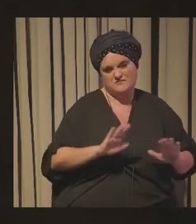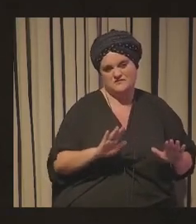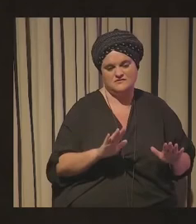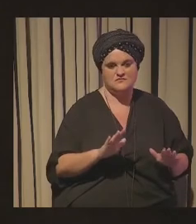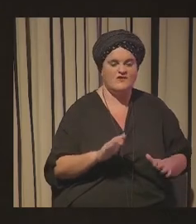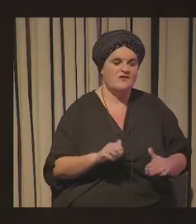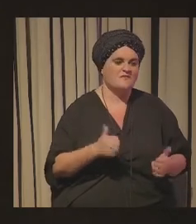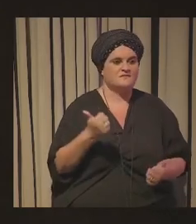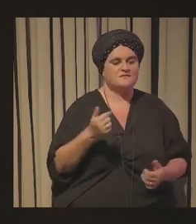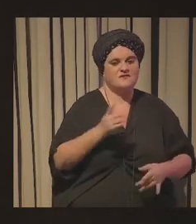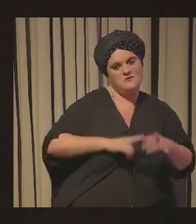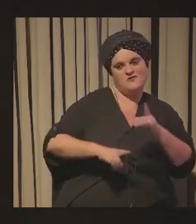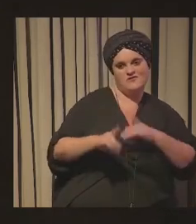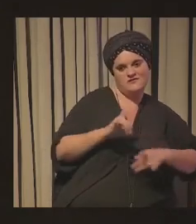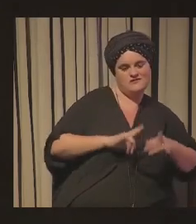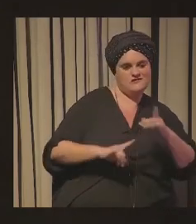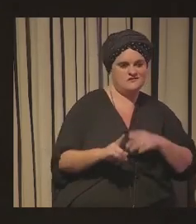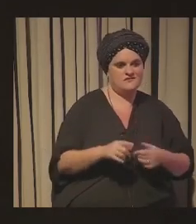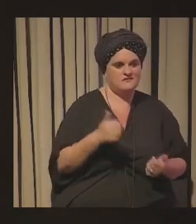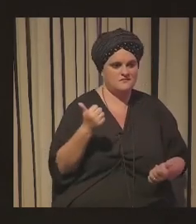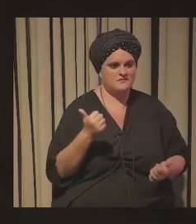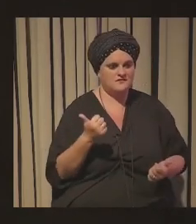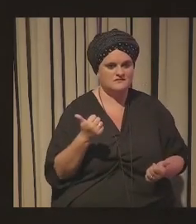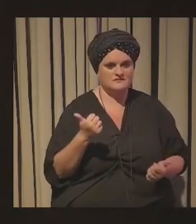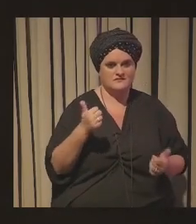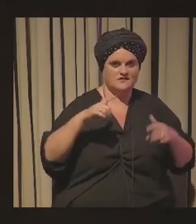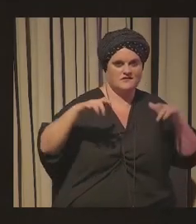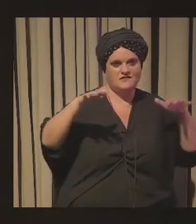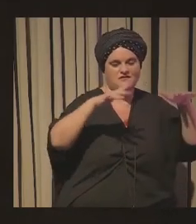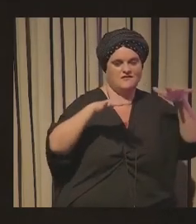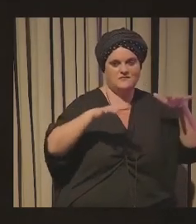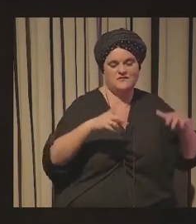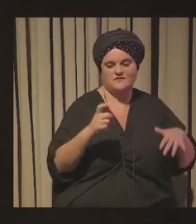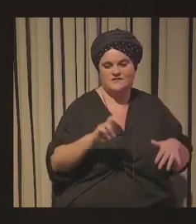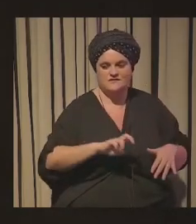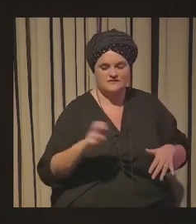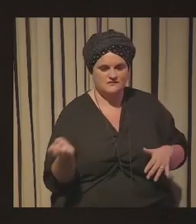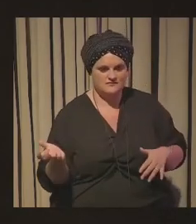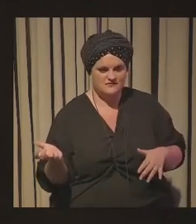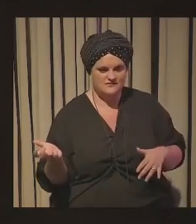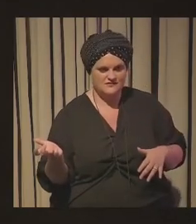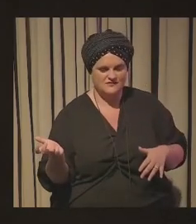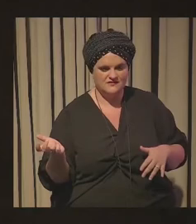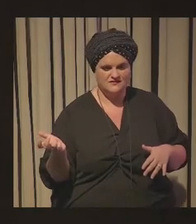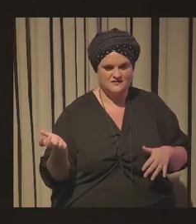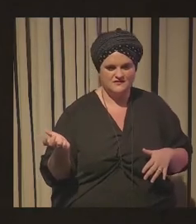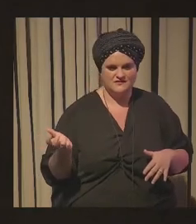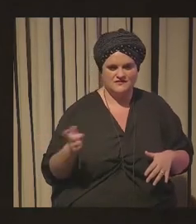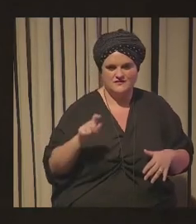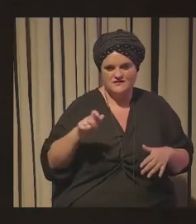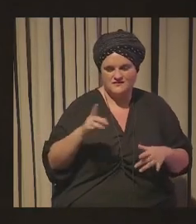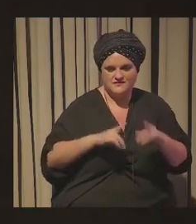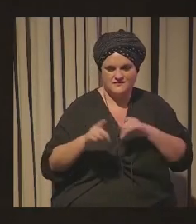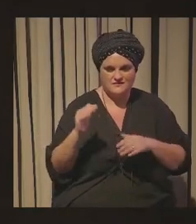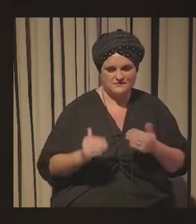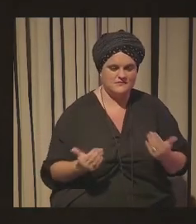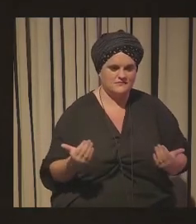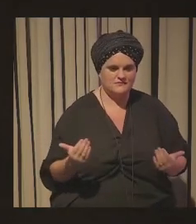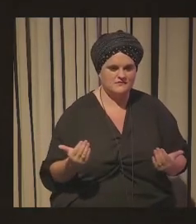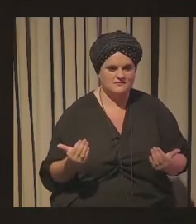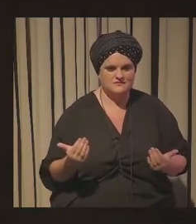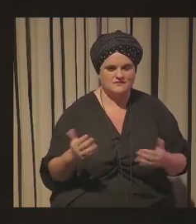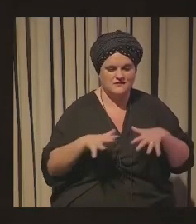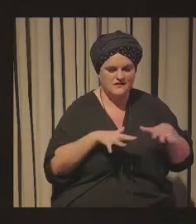sexy es jugar el mundo va por aquí y eso normalmente a la gente le atrae pero luego eso en qué objetivo en qué